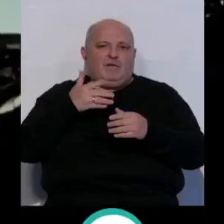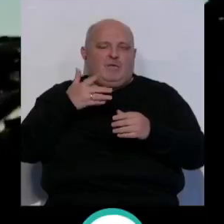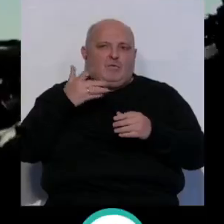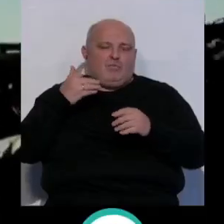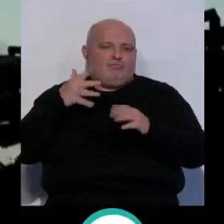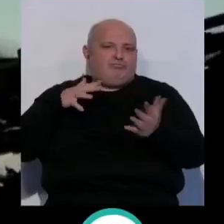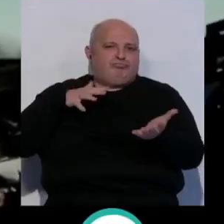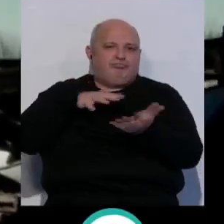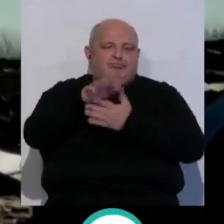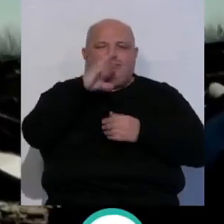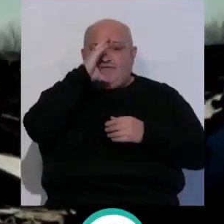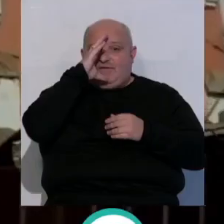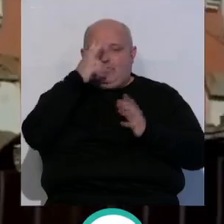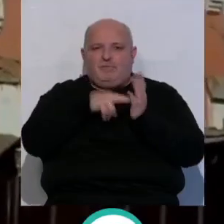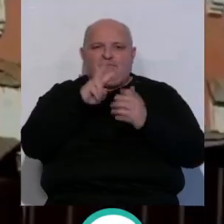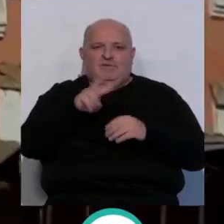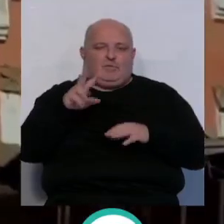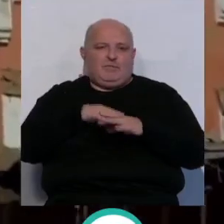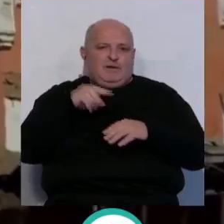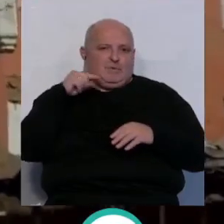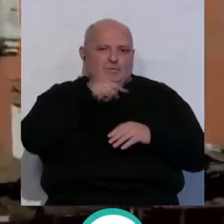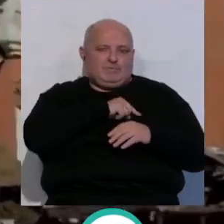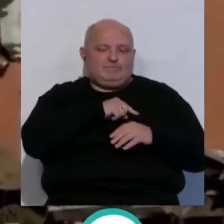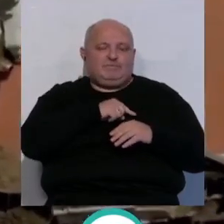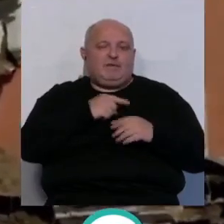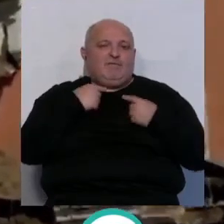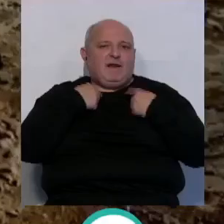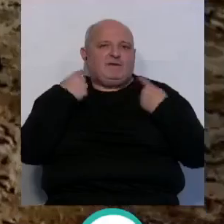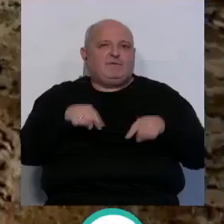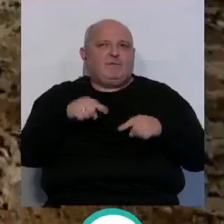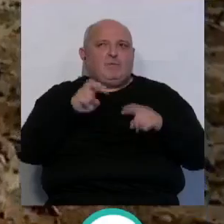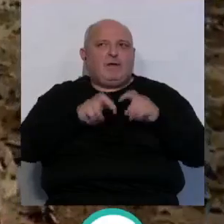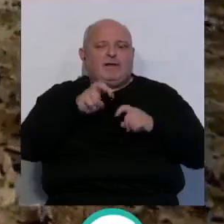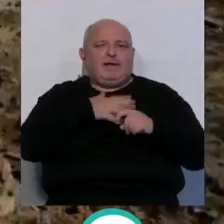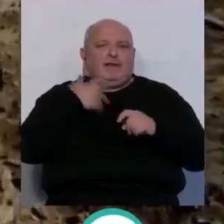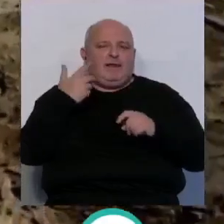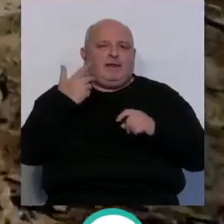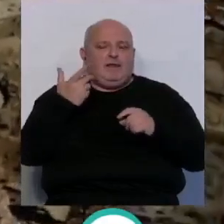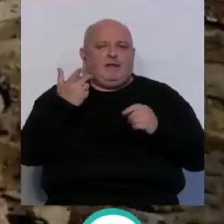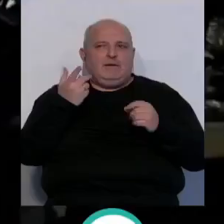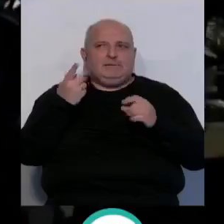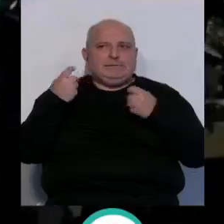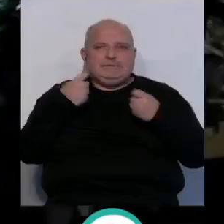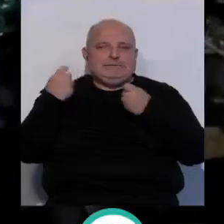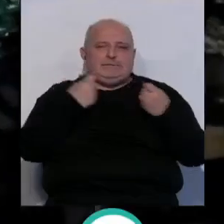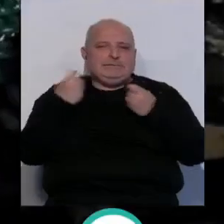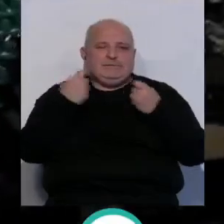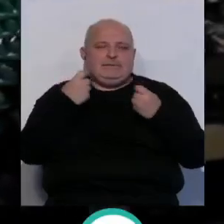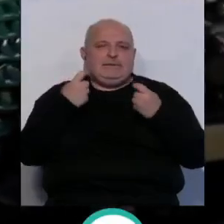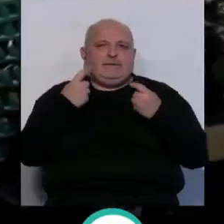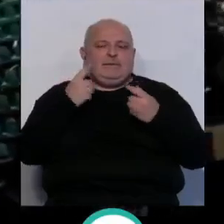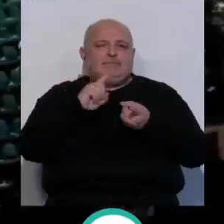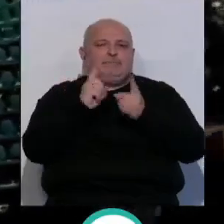gran escala de febrero de 2022. El fracaso de la ofensiva que pretendía rendir Kiev en pocos días ha terminado por convertirse